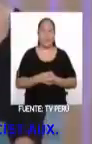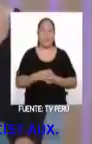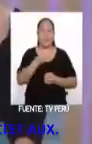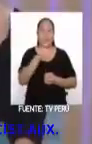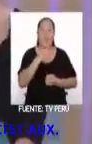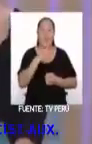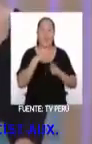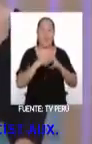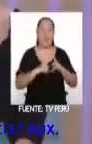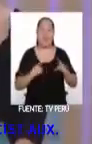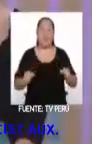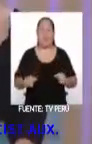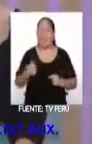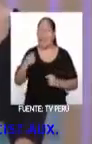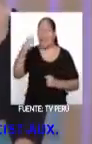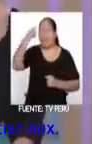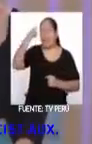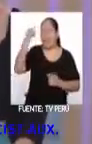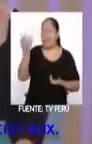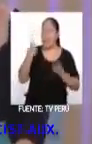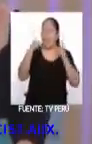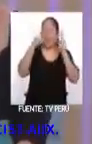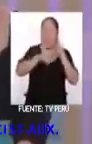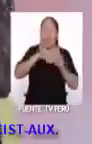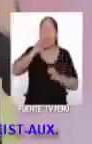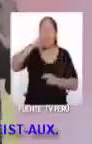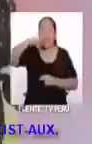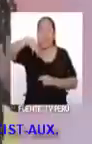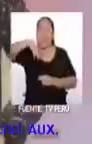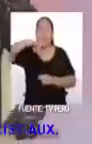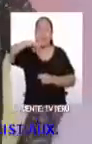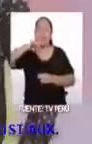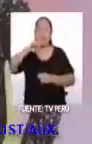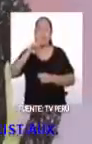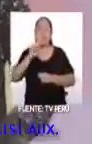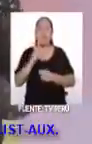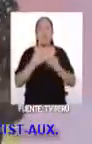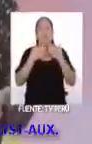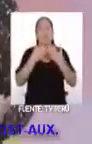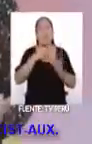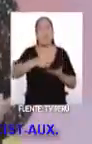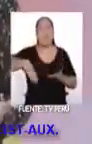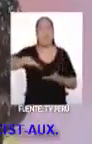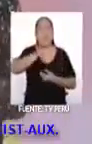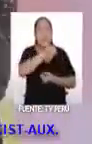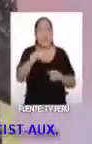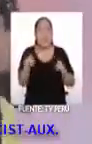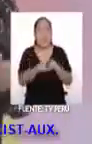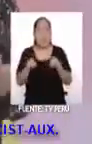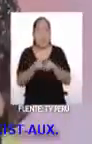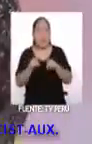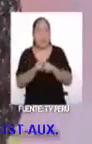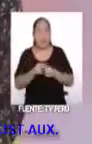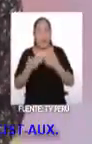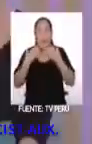Bueno, creo que dijo que tenían que ver Imperdibles, ¿no? Imperdibles y gracias por todo. Pero más chicas, ustedes también pueden como que dar las gracias a mis